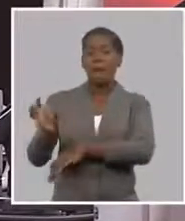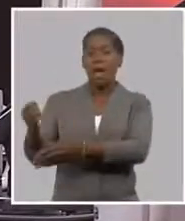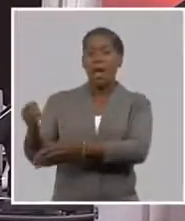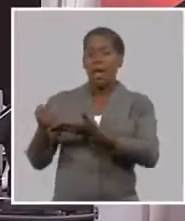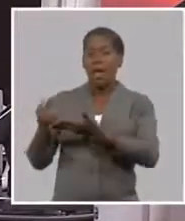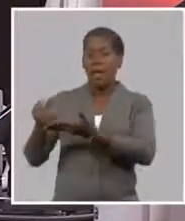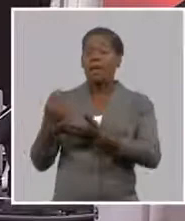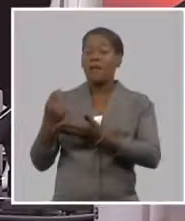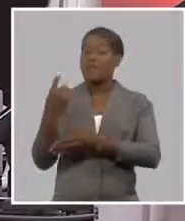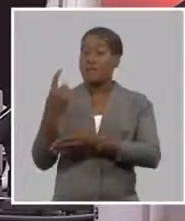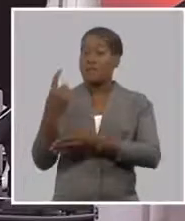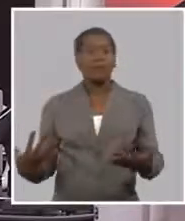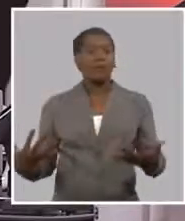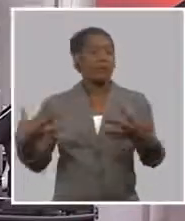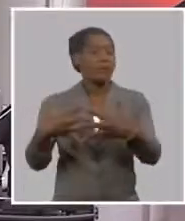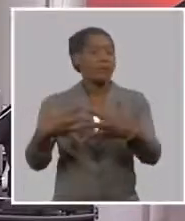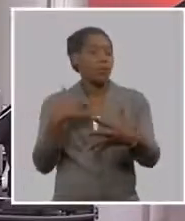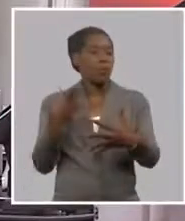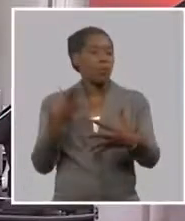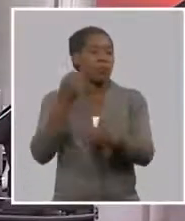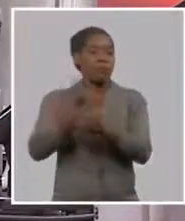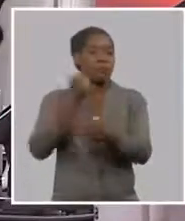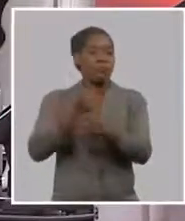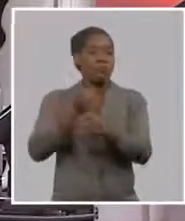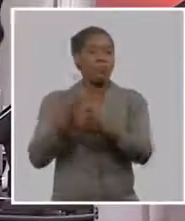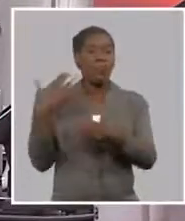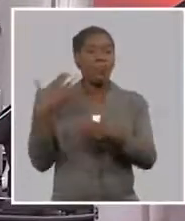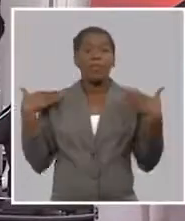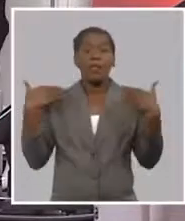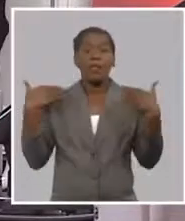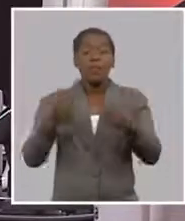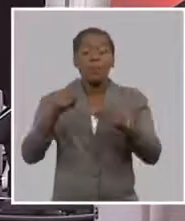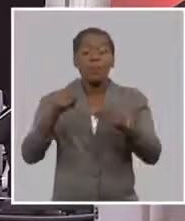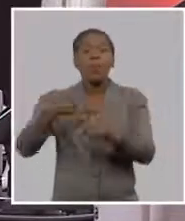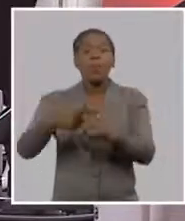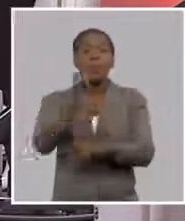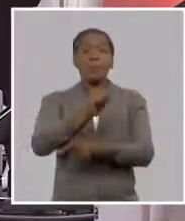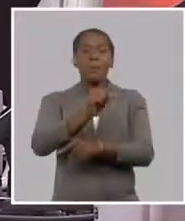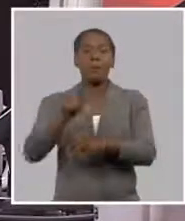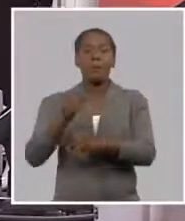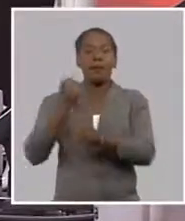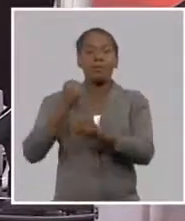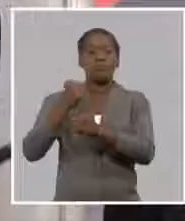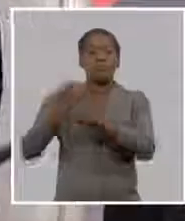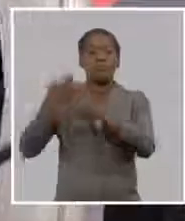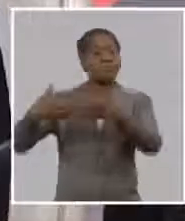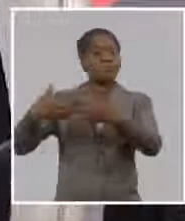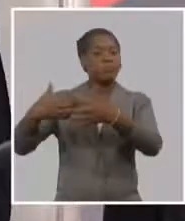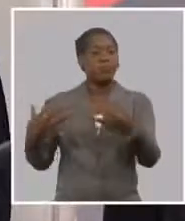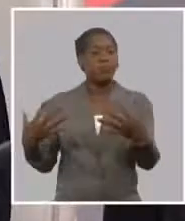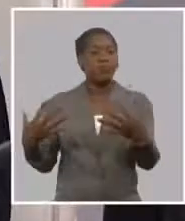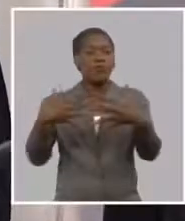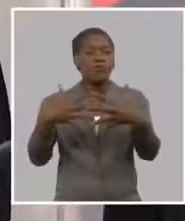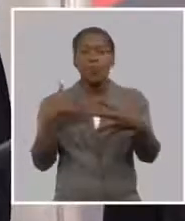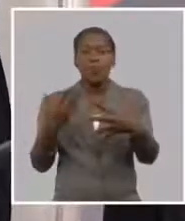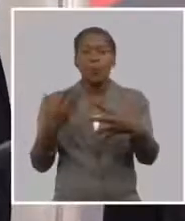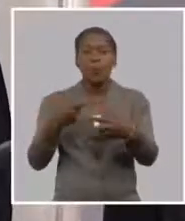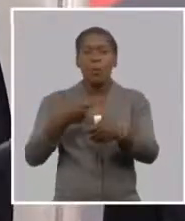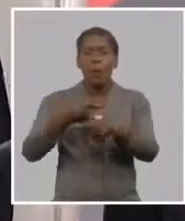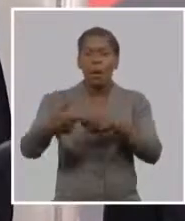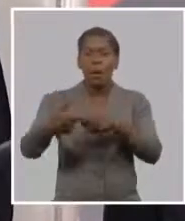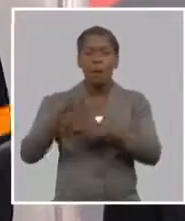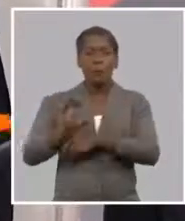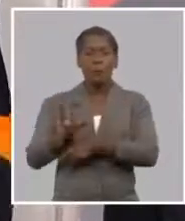vincular cada vez más el banco al productor directamente y no solo a las bases productivas. Sí, bueno, buenas noches a todos los